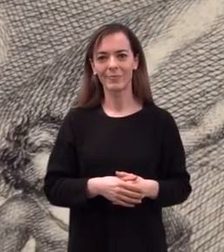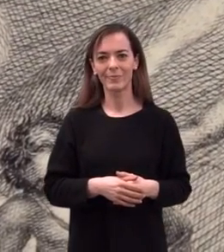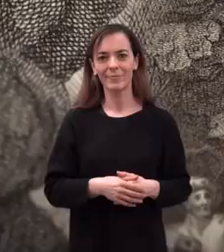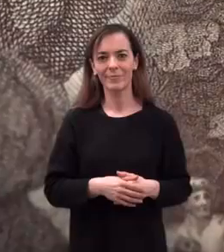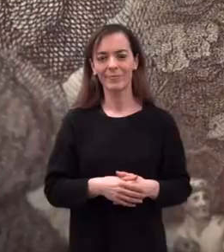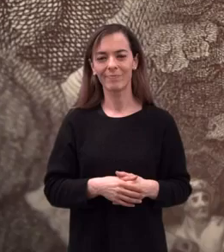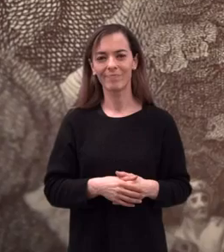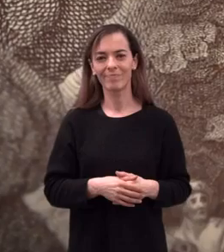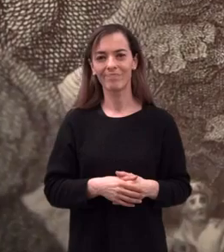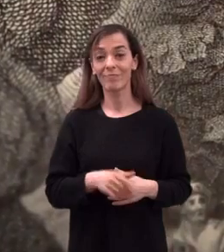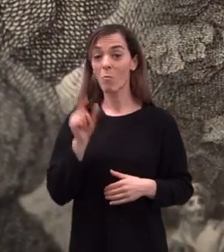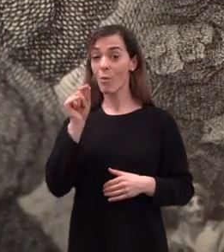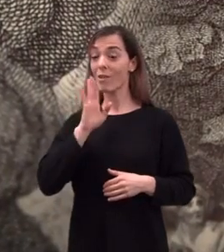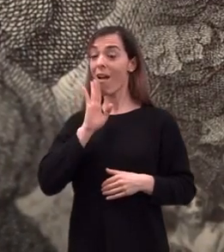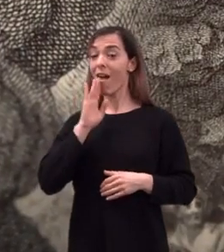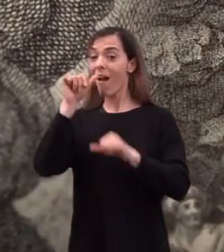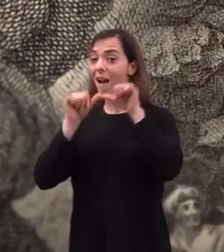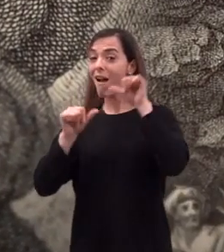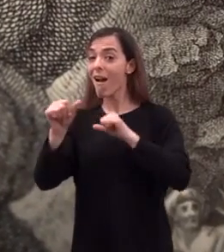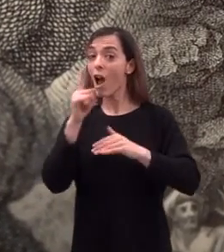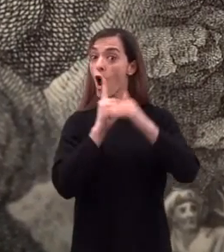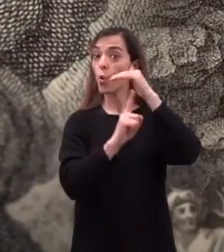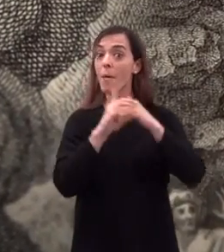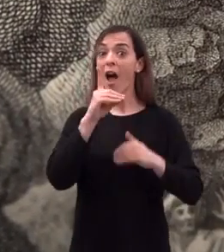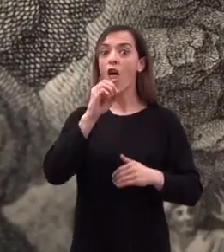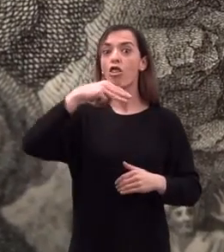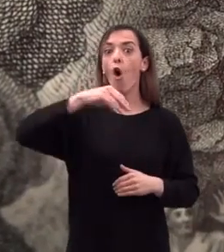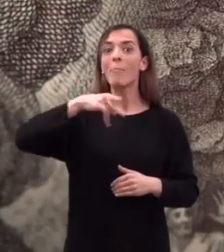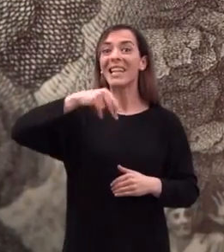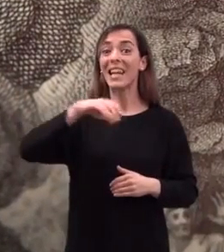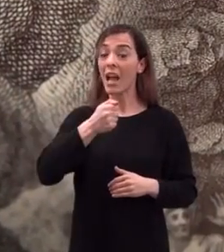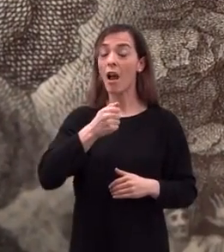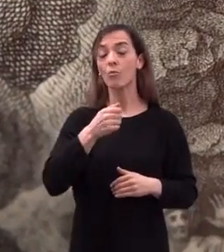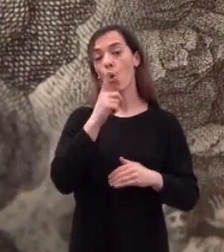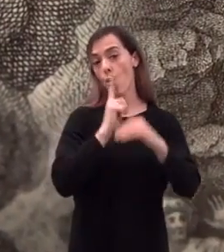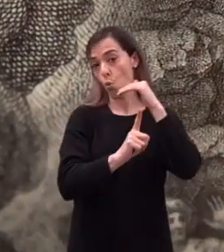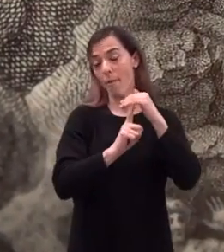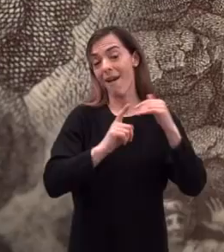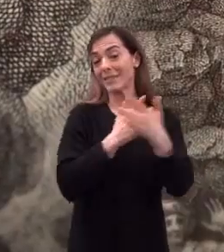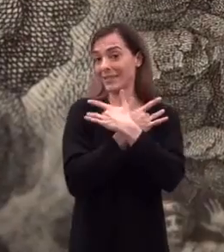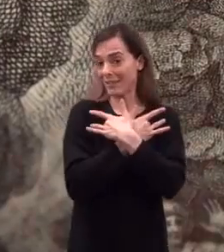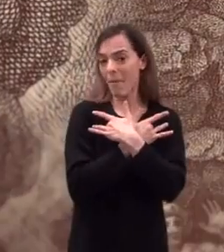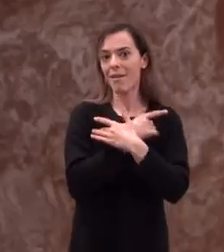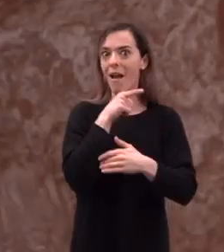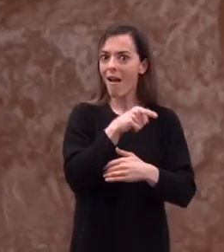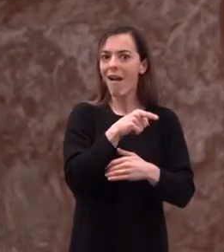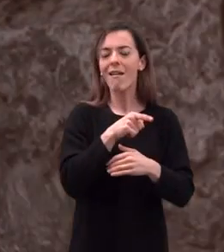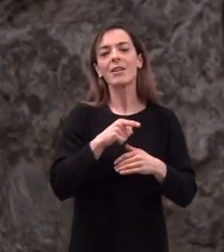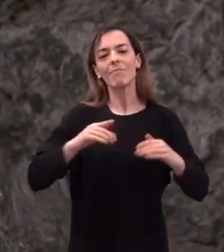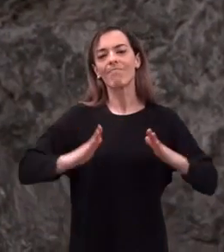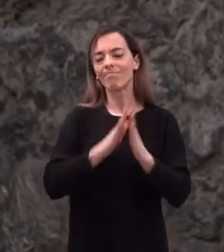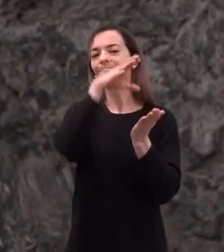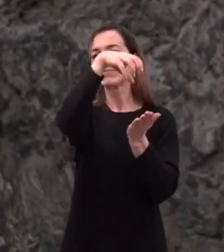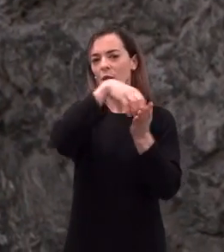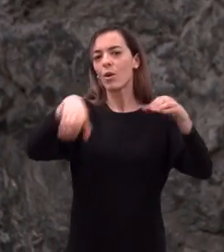Desde este momento, la Cova Dominica, o Cueva de Santa María, acogió un santuario dedicado a